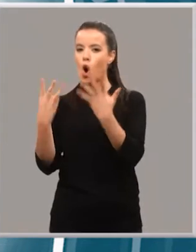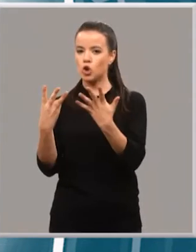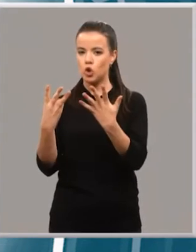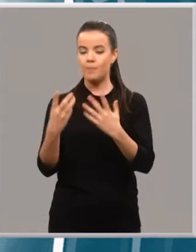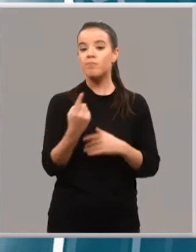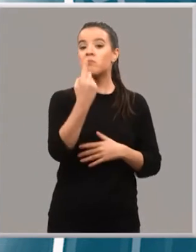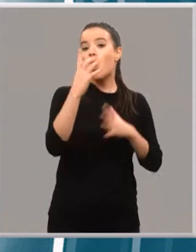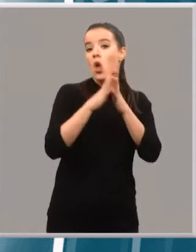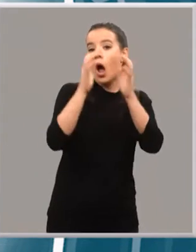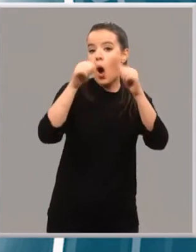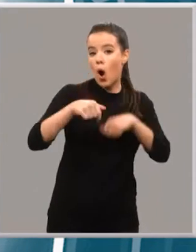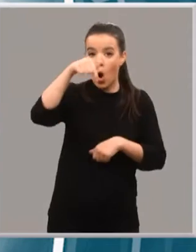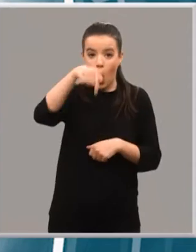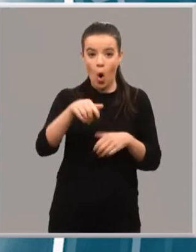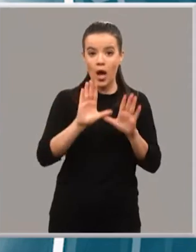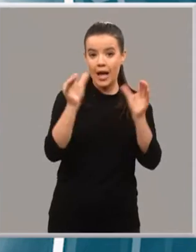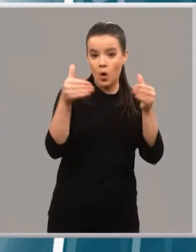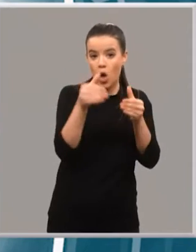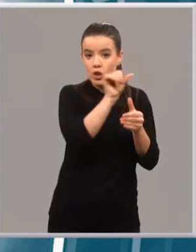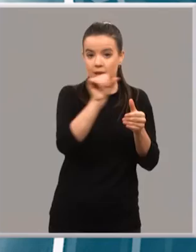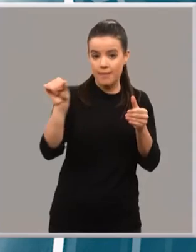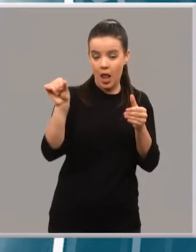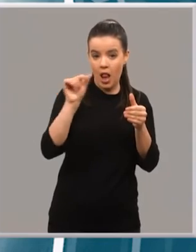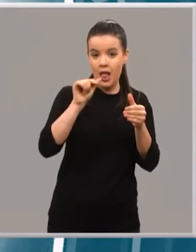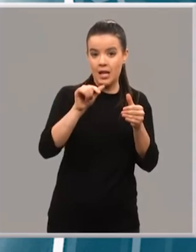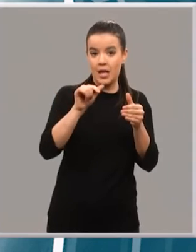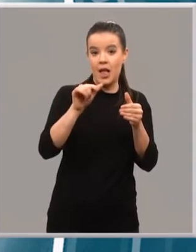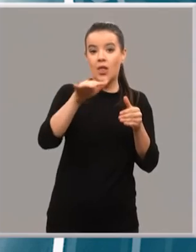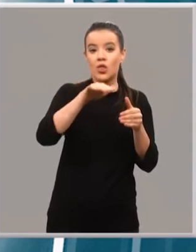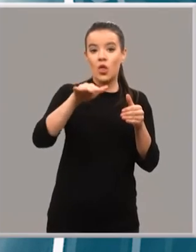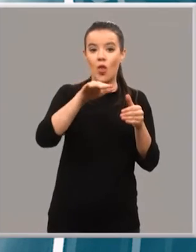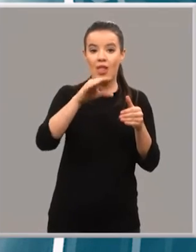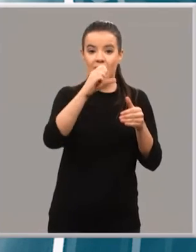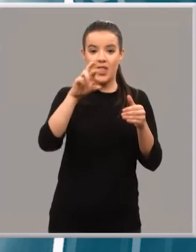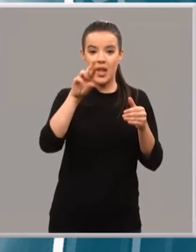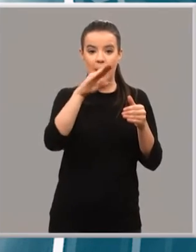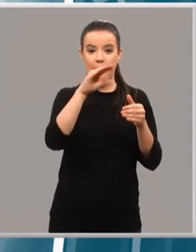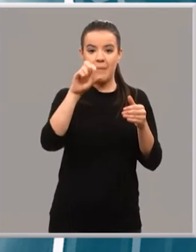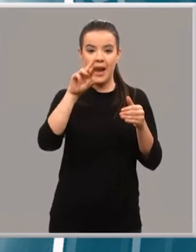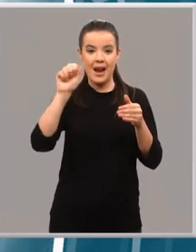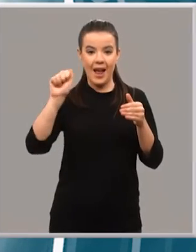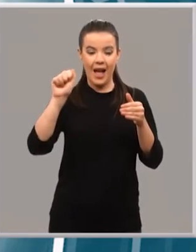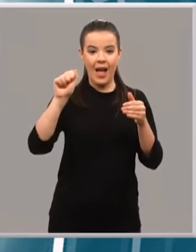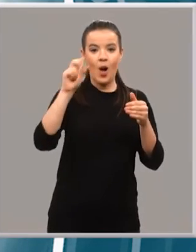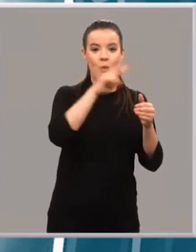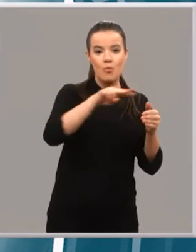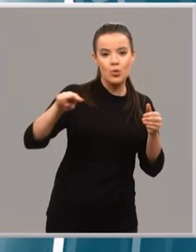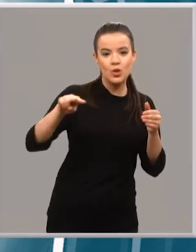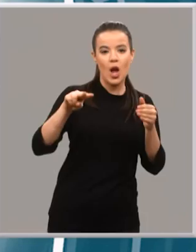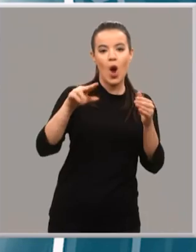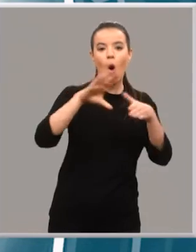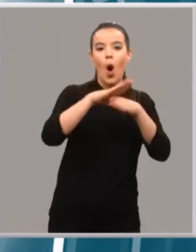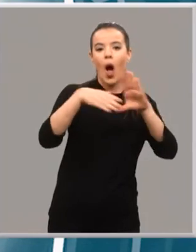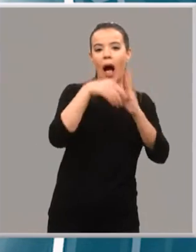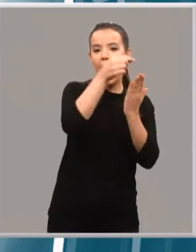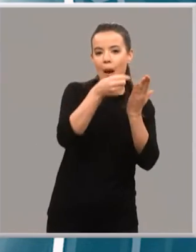los acuerdos adoptados hoy en la reunión semanal del Ejecutivo que se ha celebrado en Cervera, en el Museo de la Alpargata. El Gobierno ha aprobado el plan